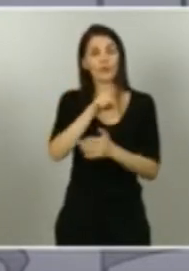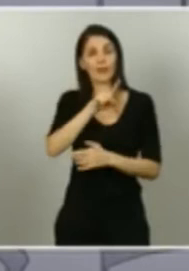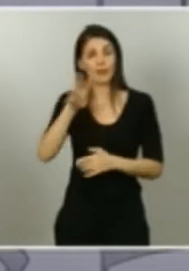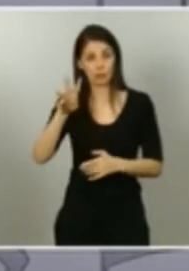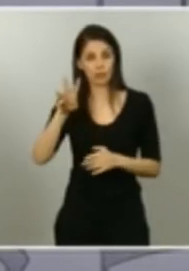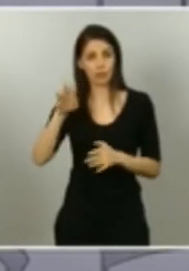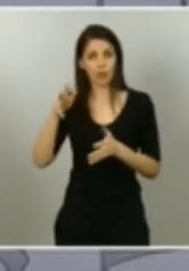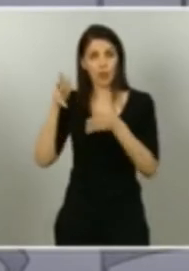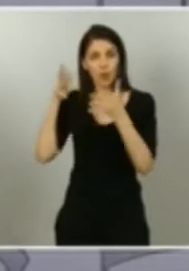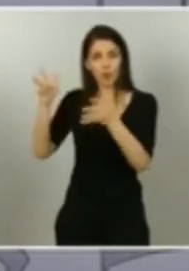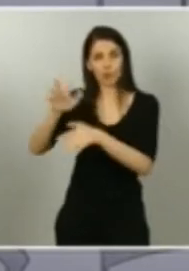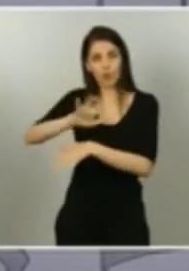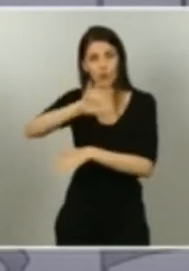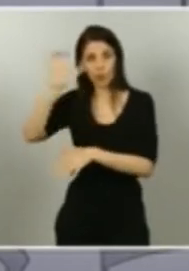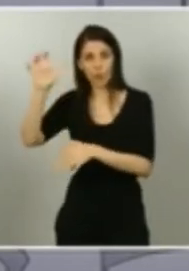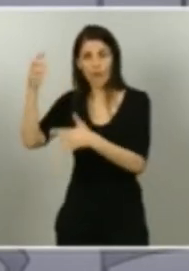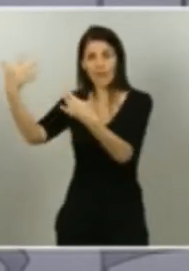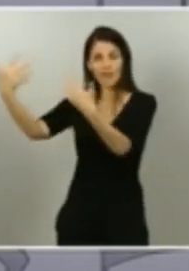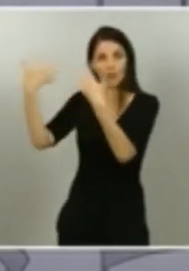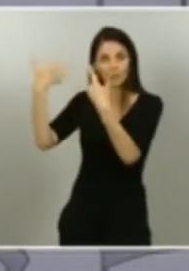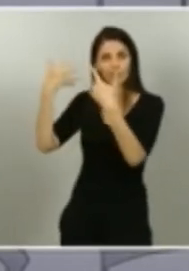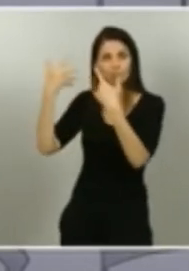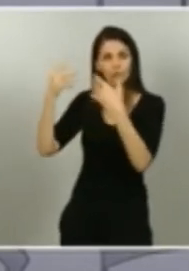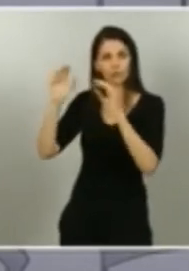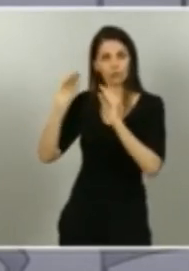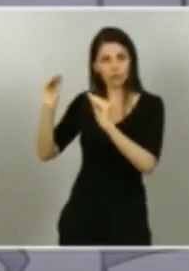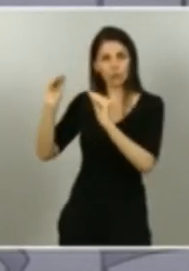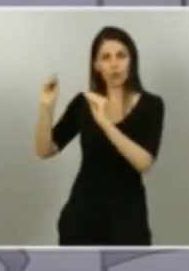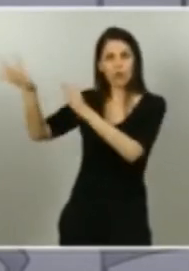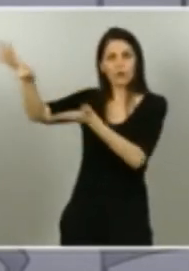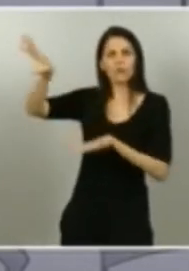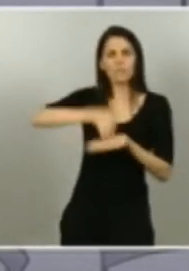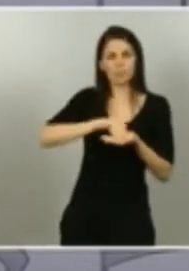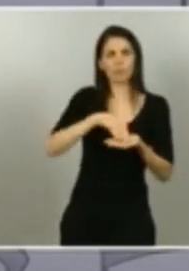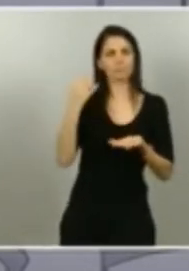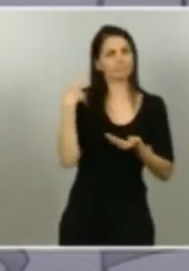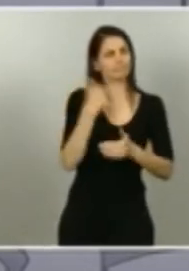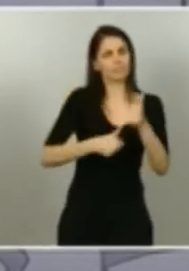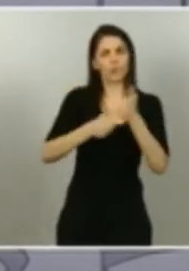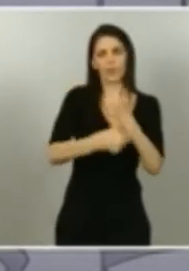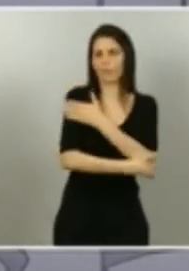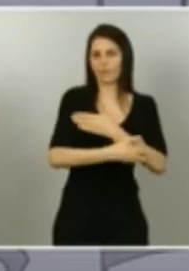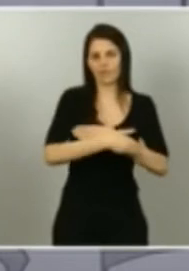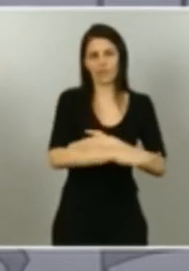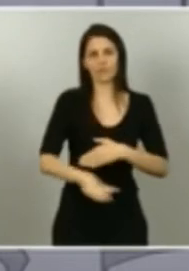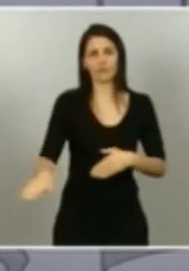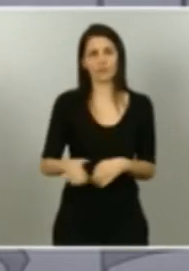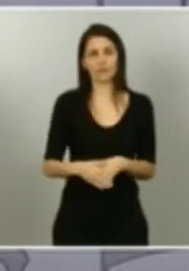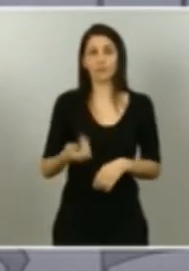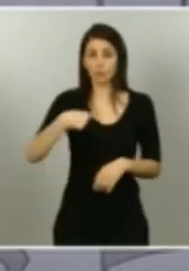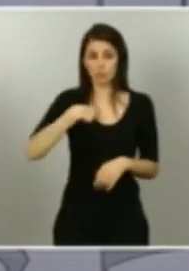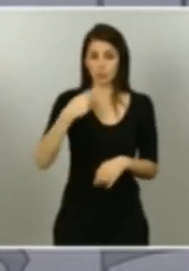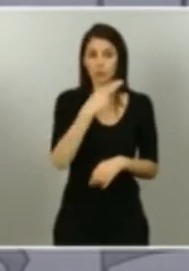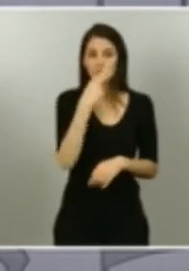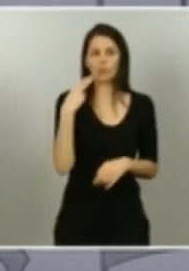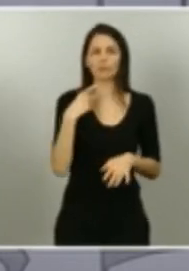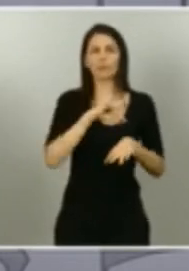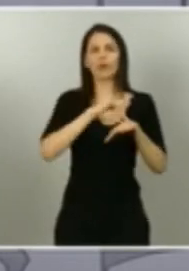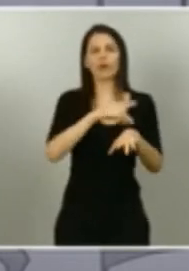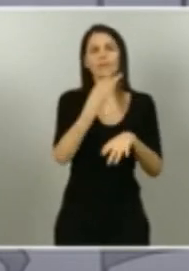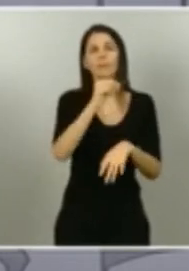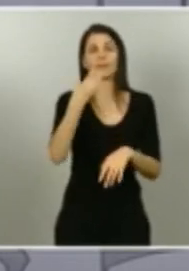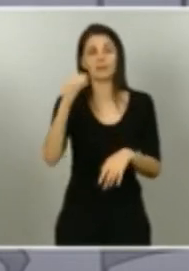España. También, como saben, este Gobierno está comprometido con la Agenda 2030, con los Objetivos de Desarrollo Sostenible, que recoge en su primer objetivo